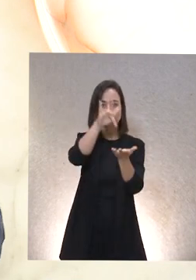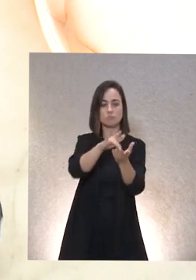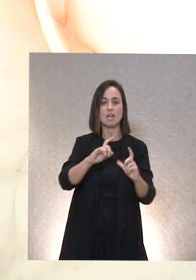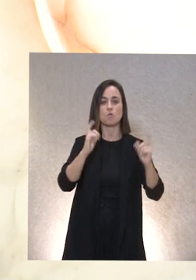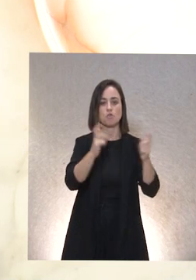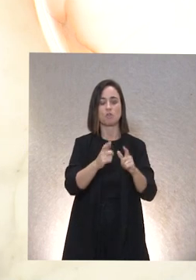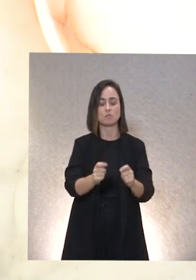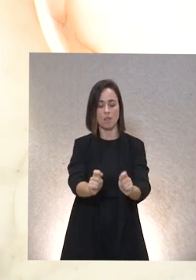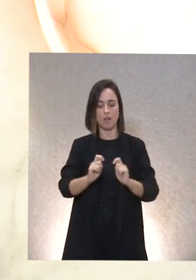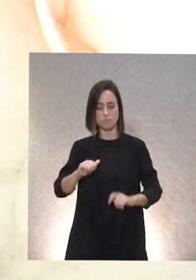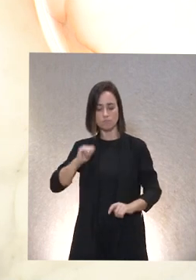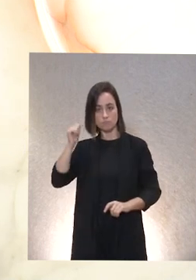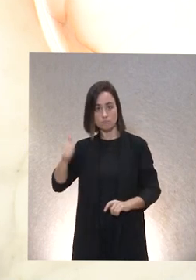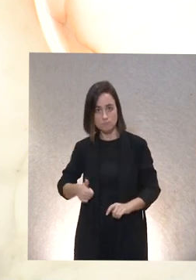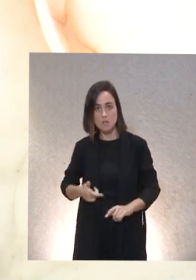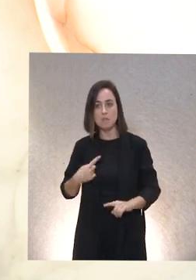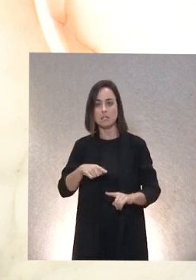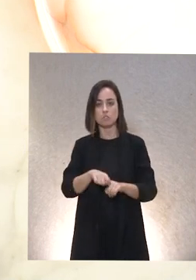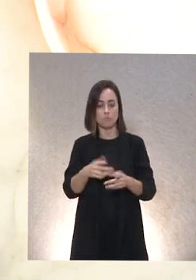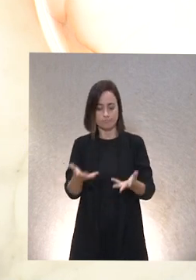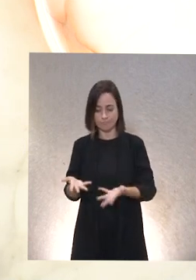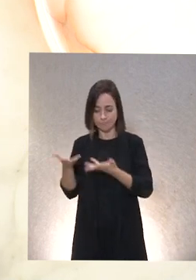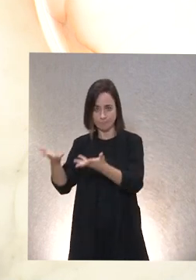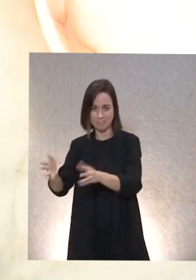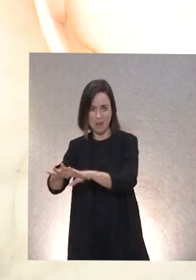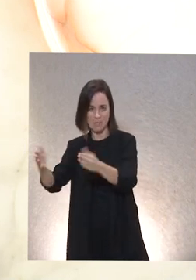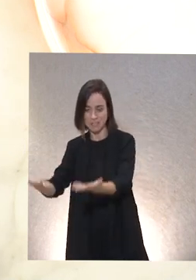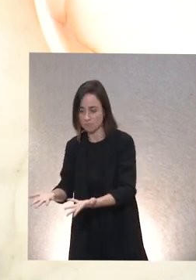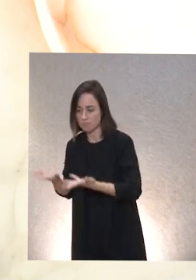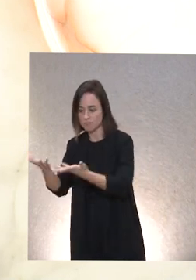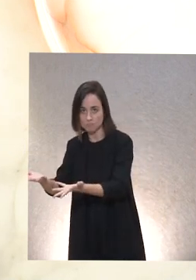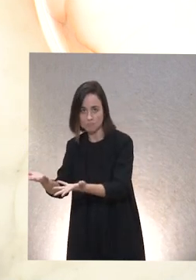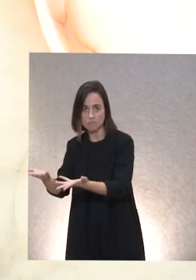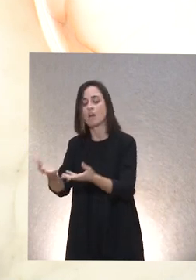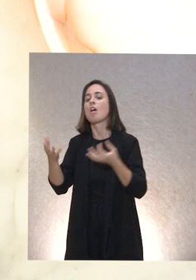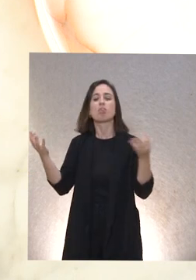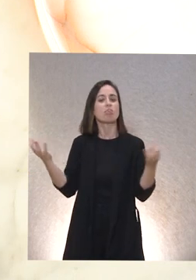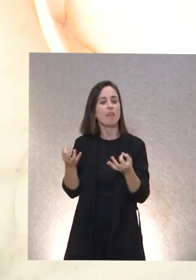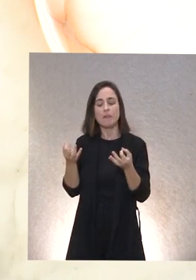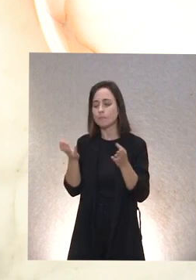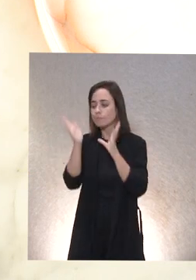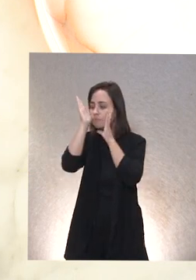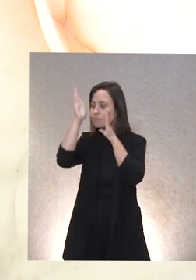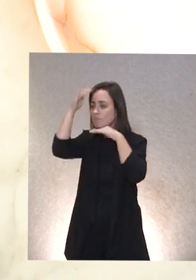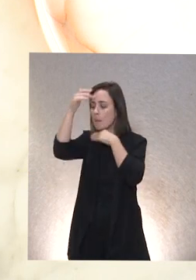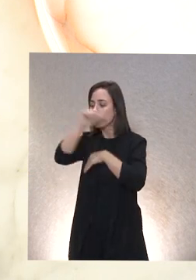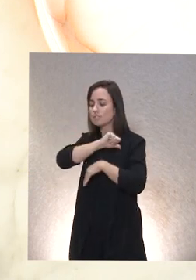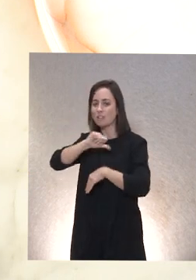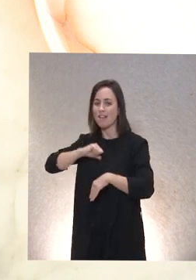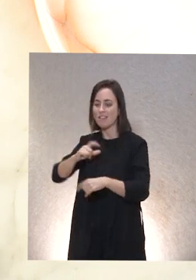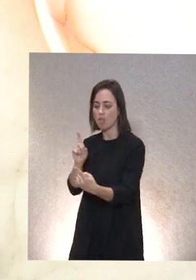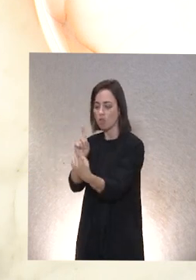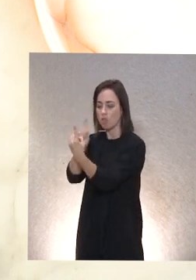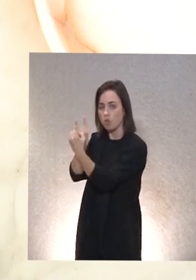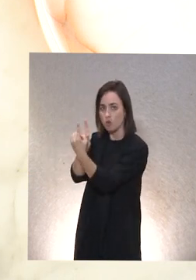pues siempre nos oponen encima de la mesa ¿no? que hay que tener un trato digamos personalizado hacia la persona con